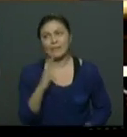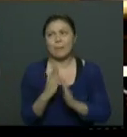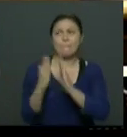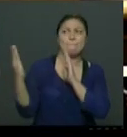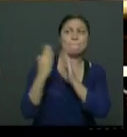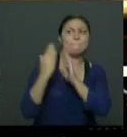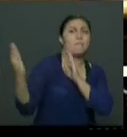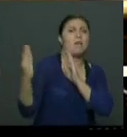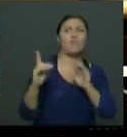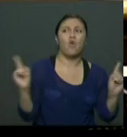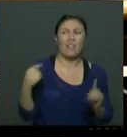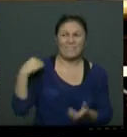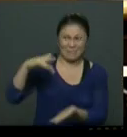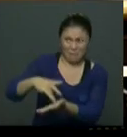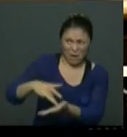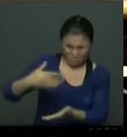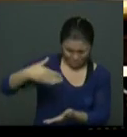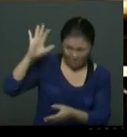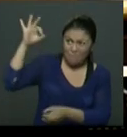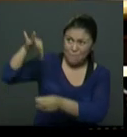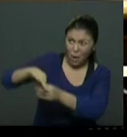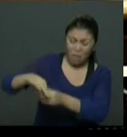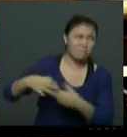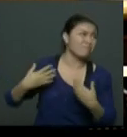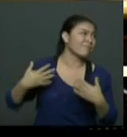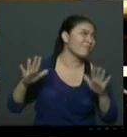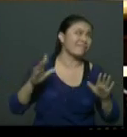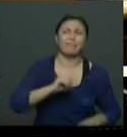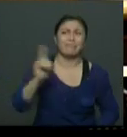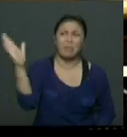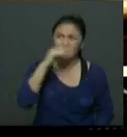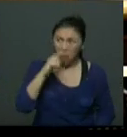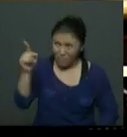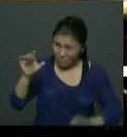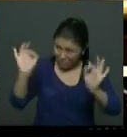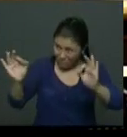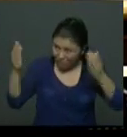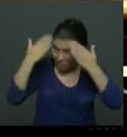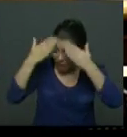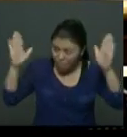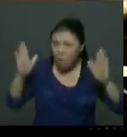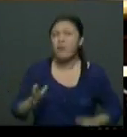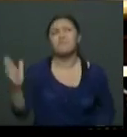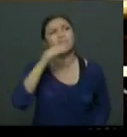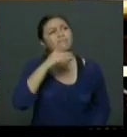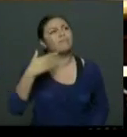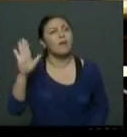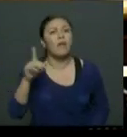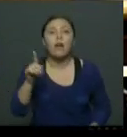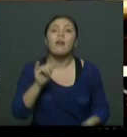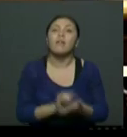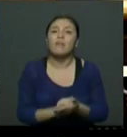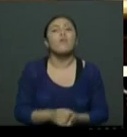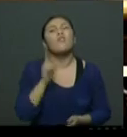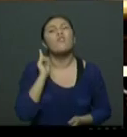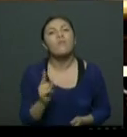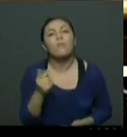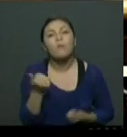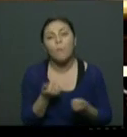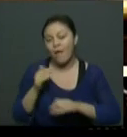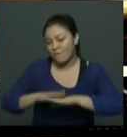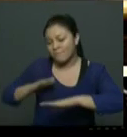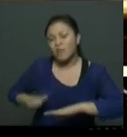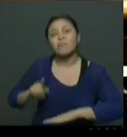participación real y efectiva y democrática, vía precisamente su mal ejercicio de la política